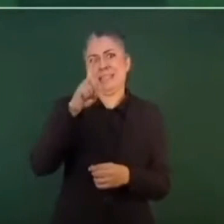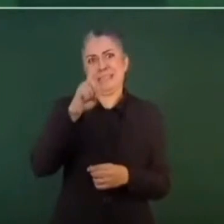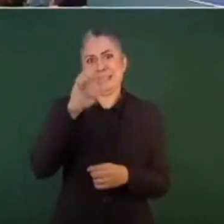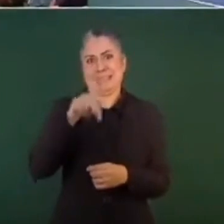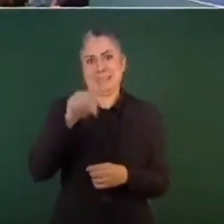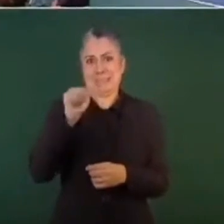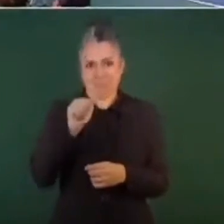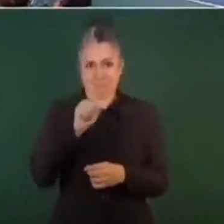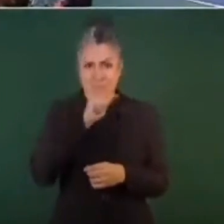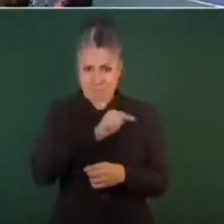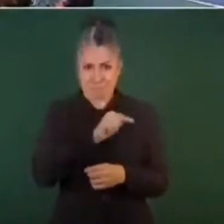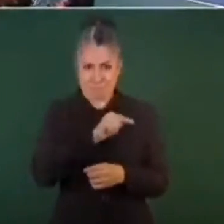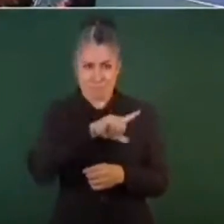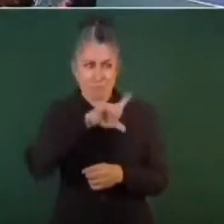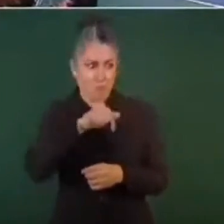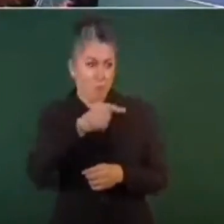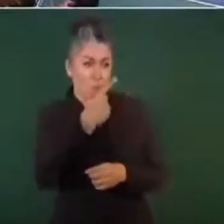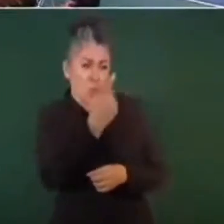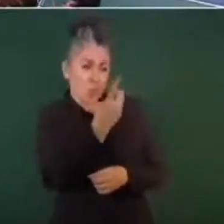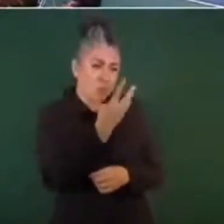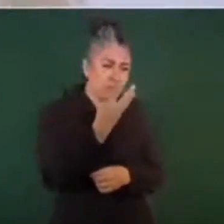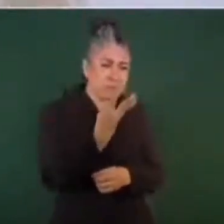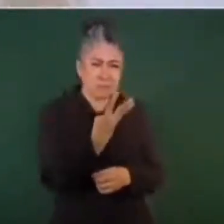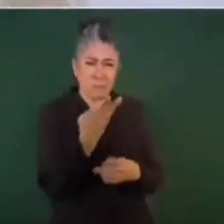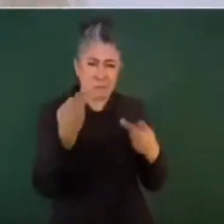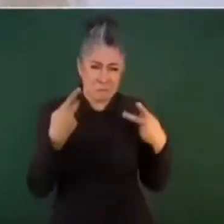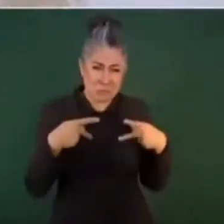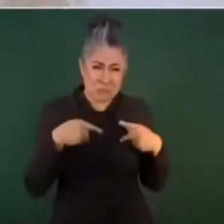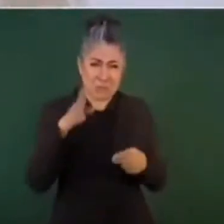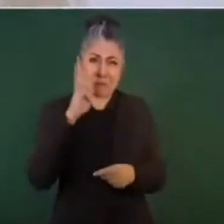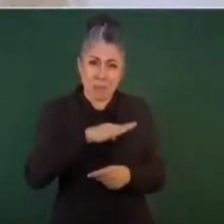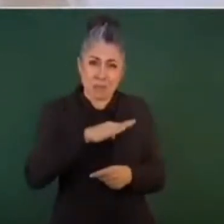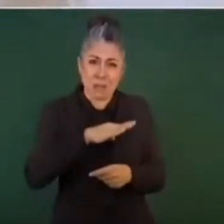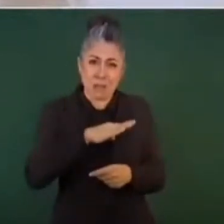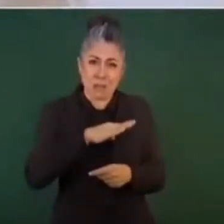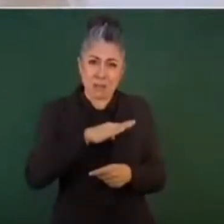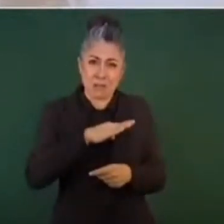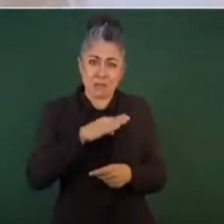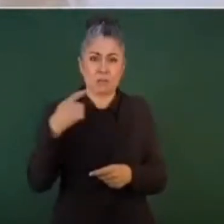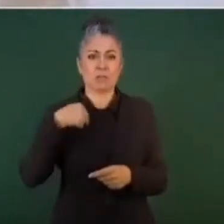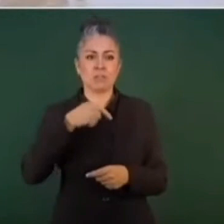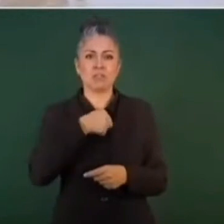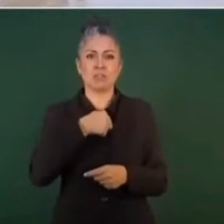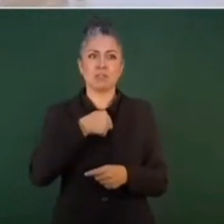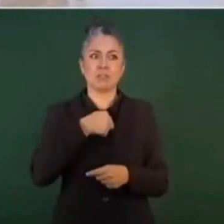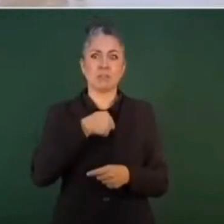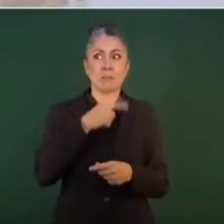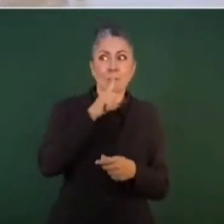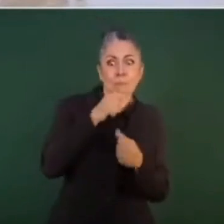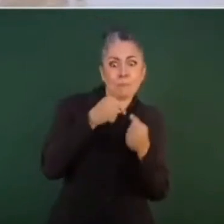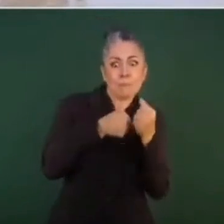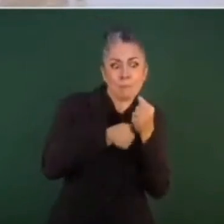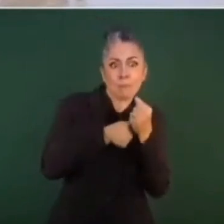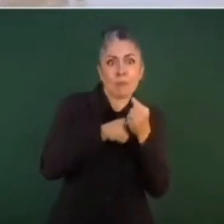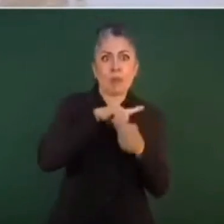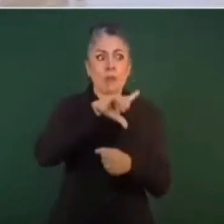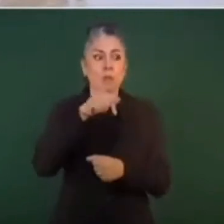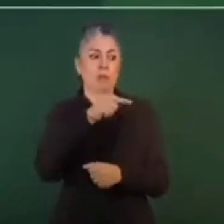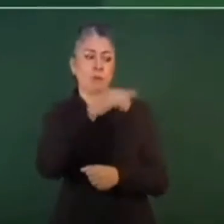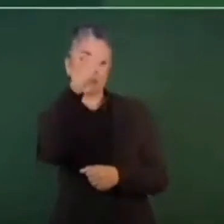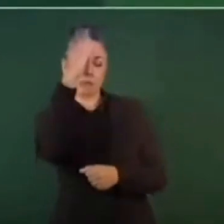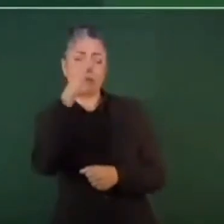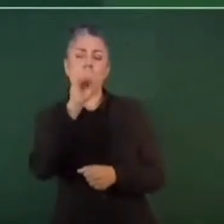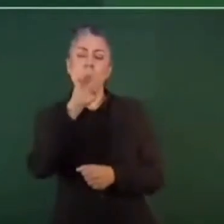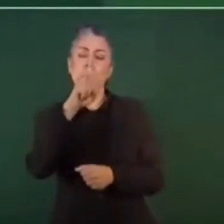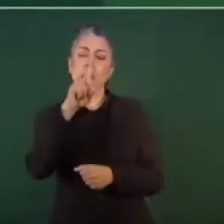que es lo que quieren nuestros adversarios que es lo que quieren